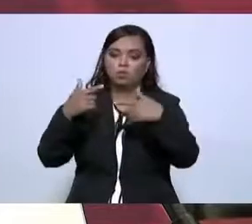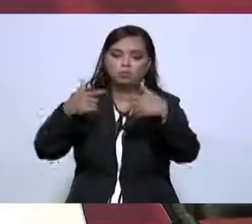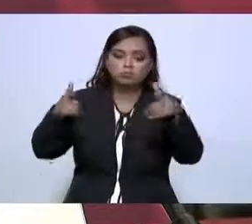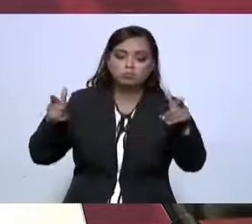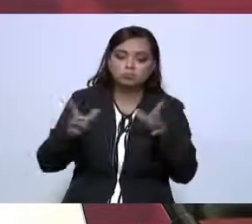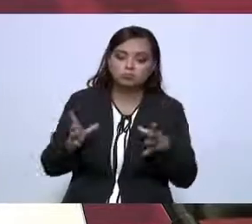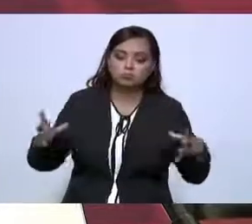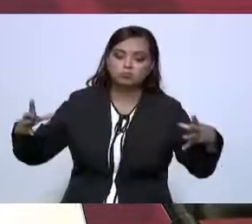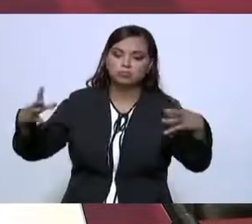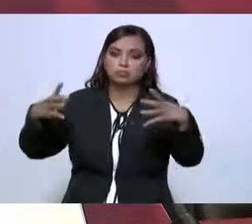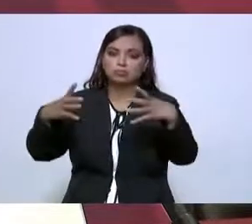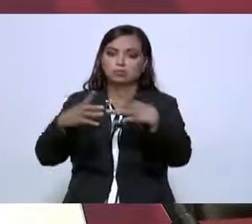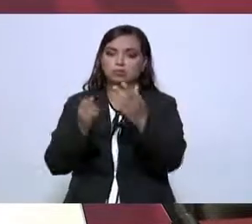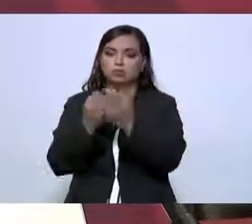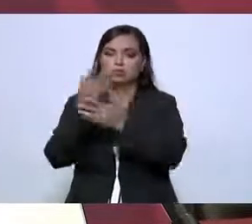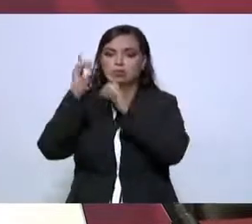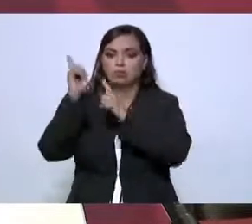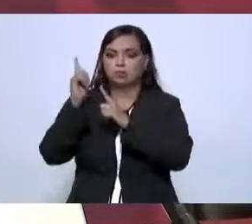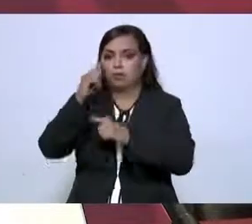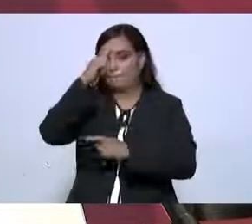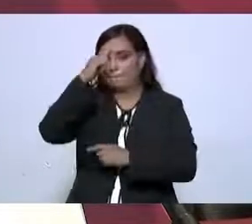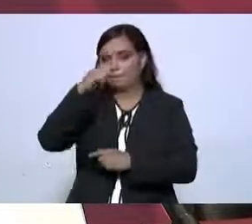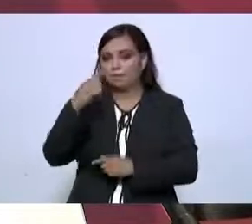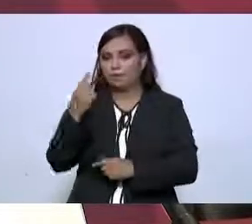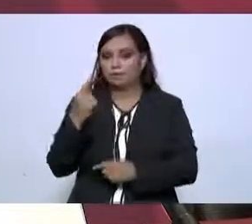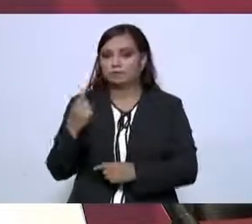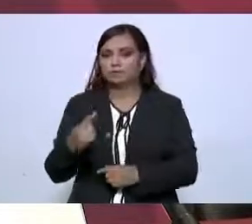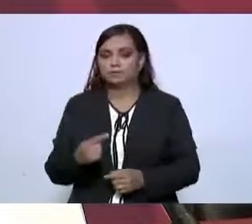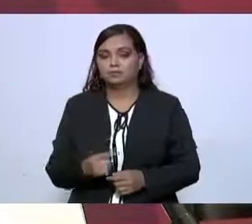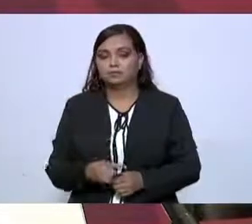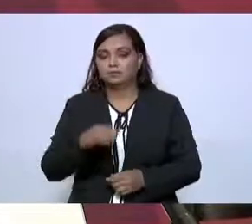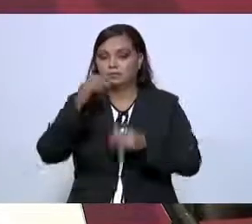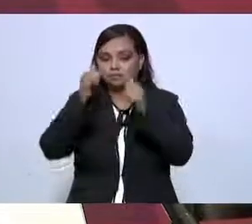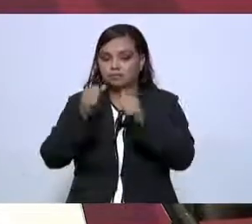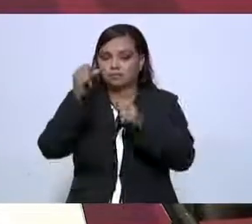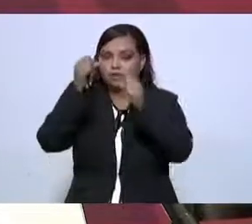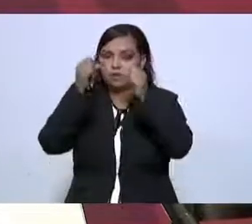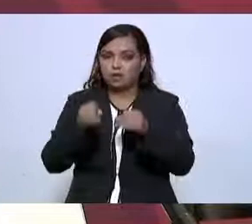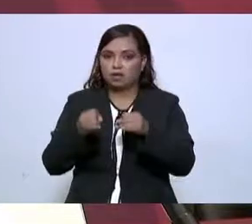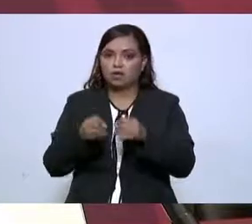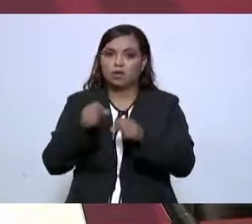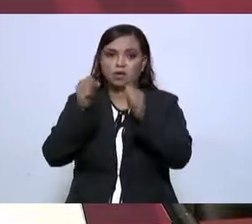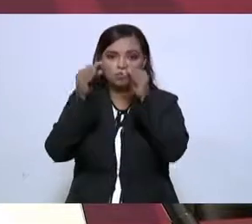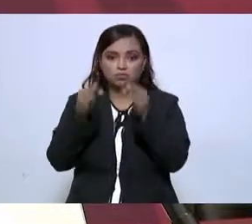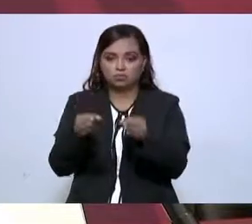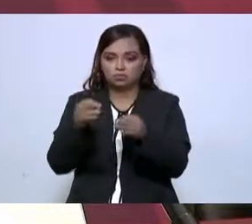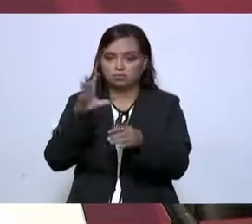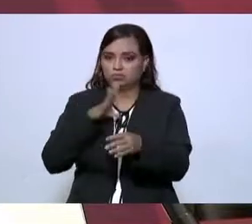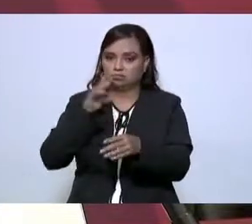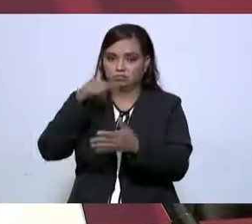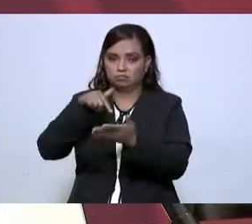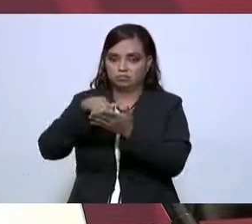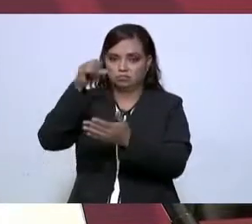en Nuevo Laredo para que estén ahí las oficinas y